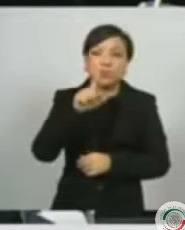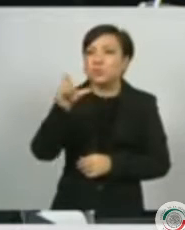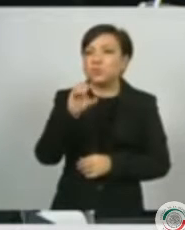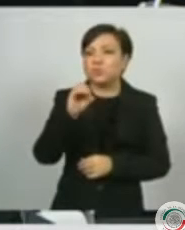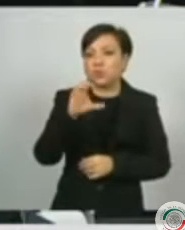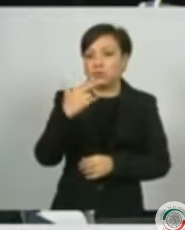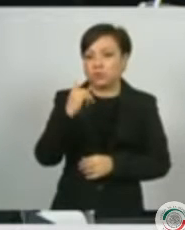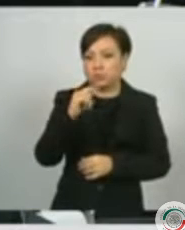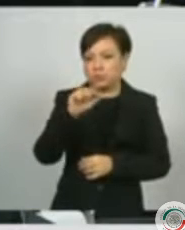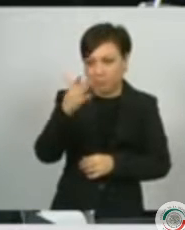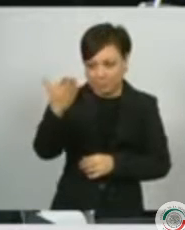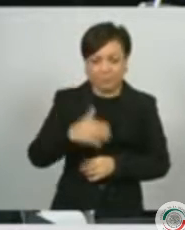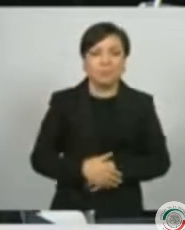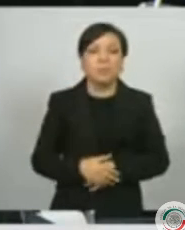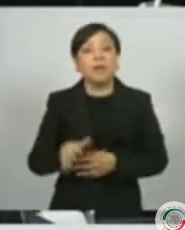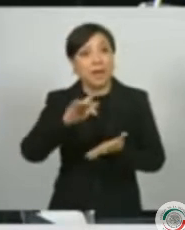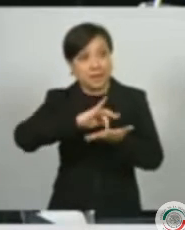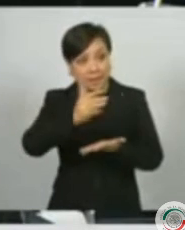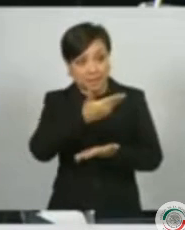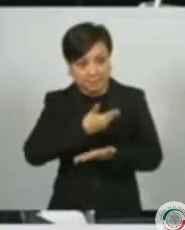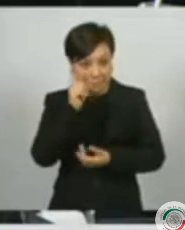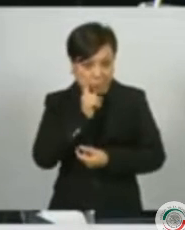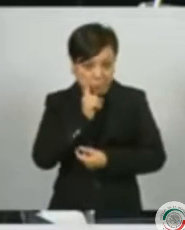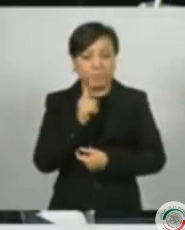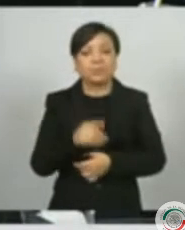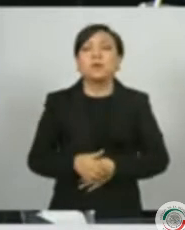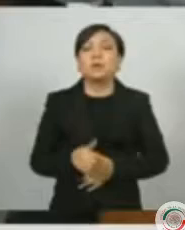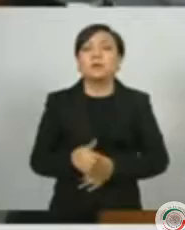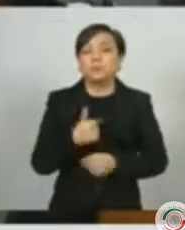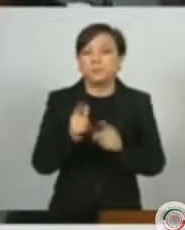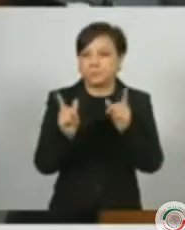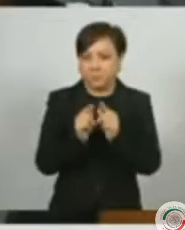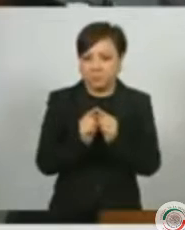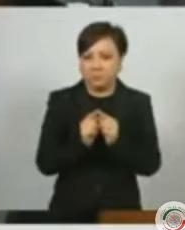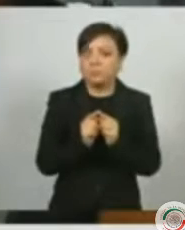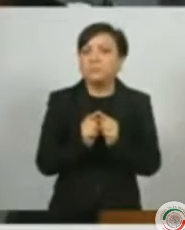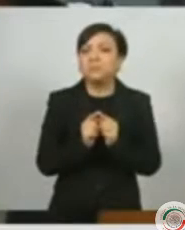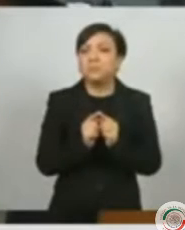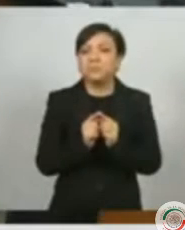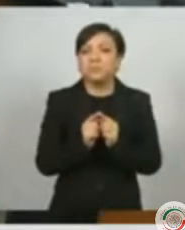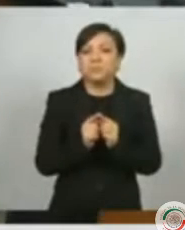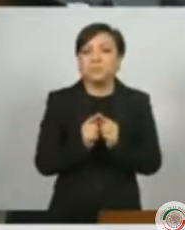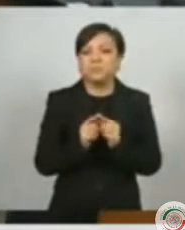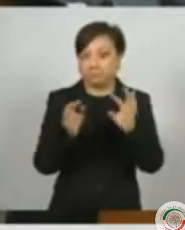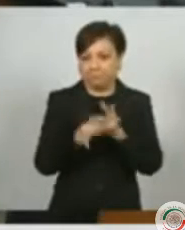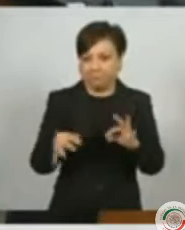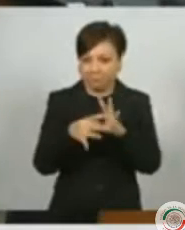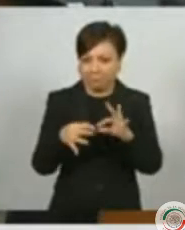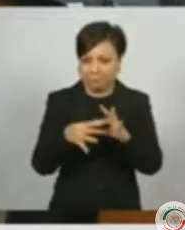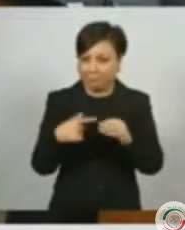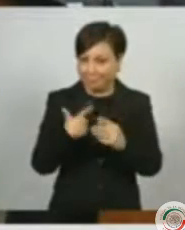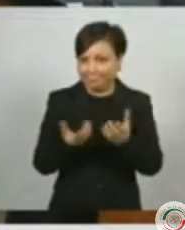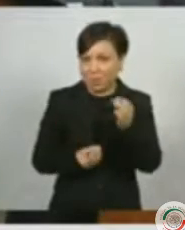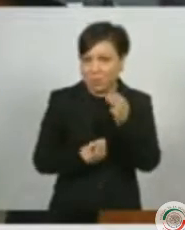Gracias, presidenta. Yo quisiera aprovechar este nuevo